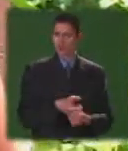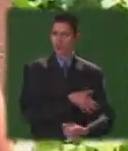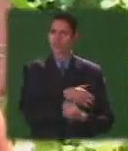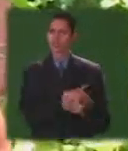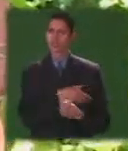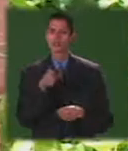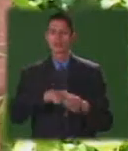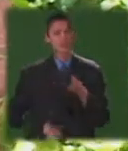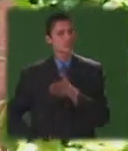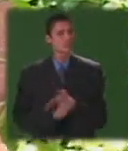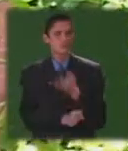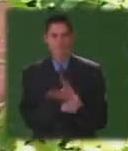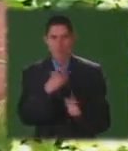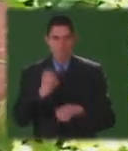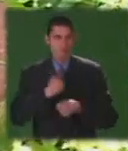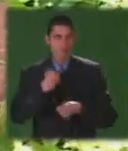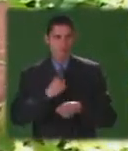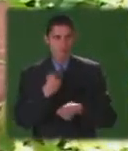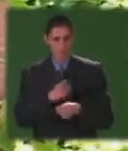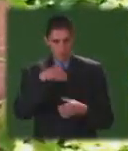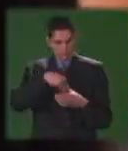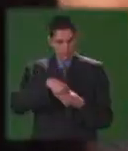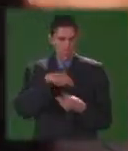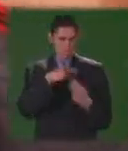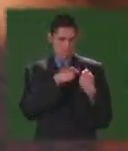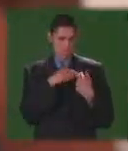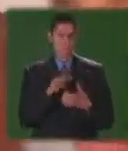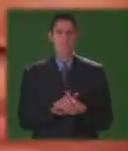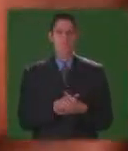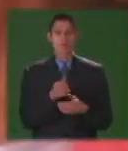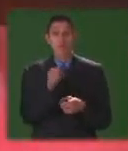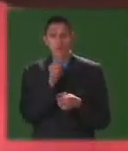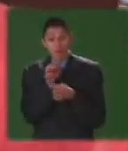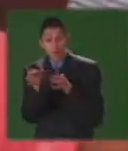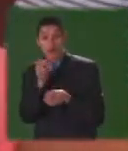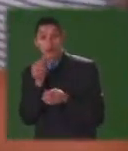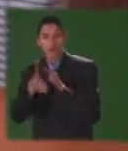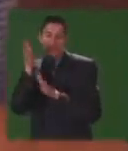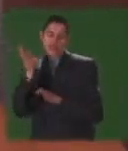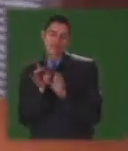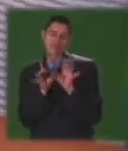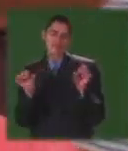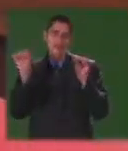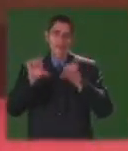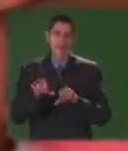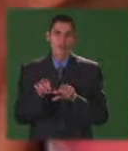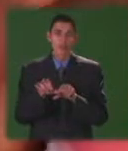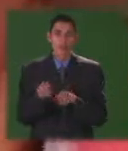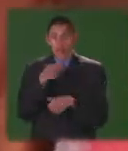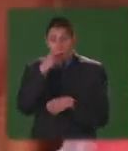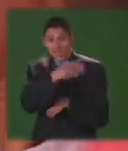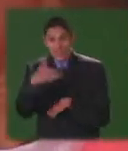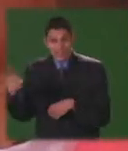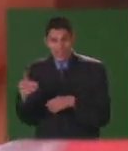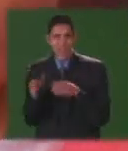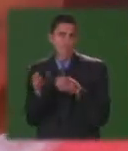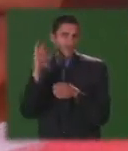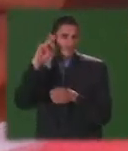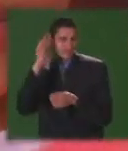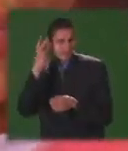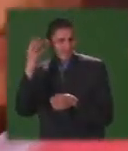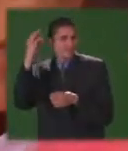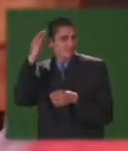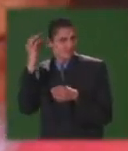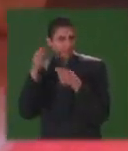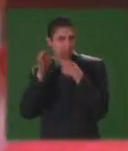seguir adelante y continuar con nuestra tarea Agua de Dios desafortunadamente los niños especiales de pronto